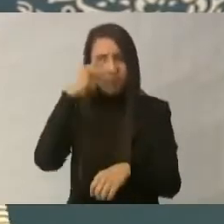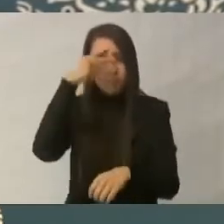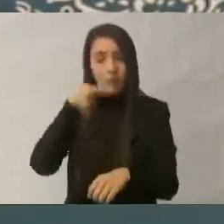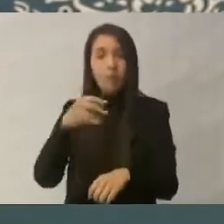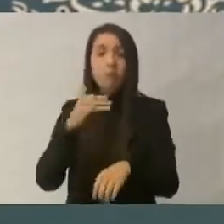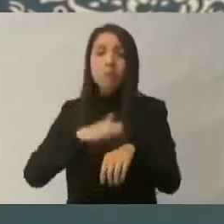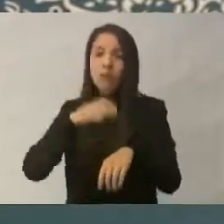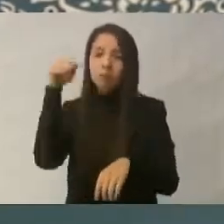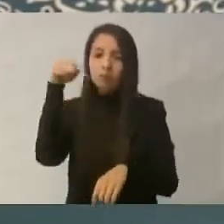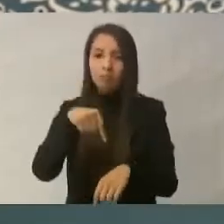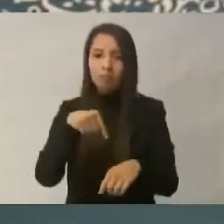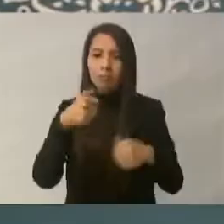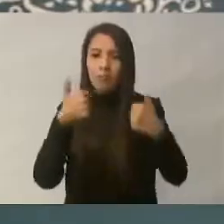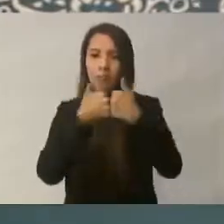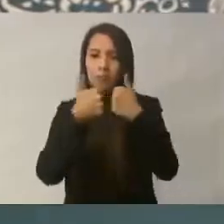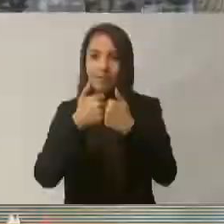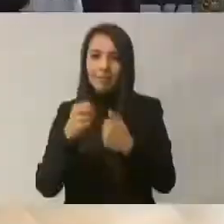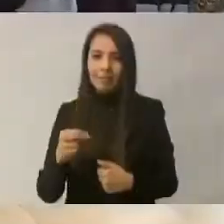gracias.